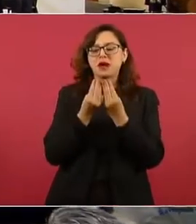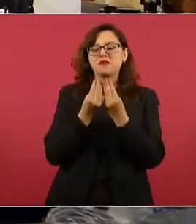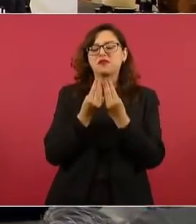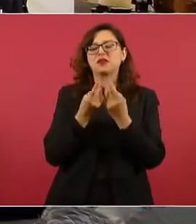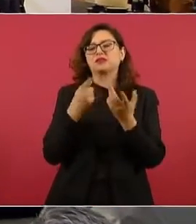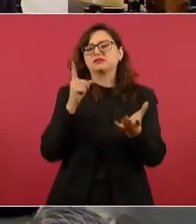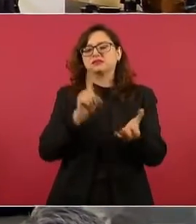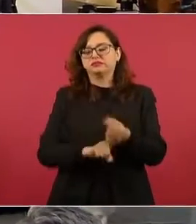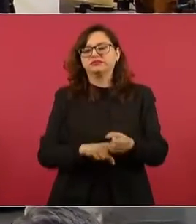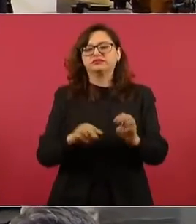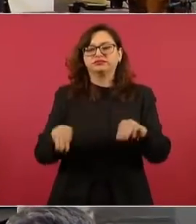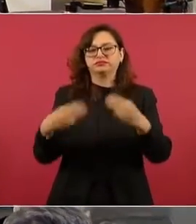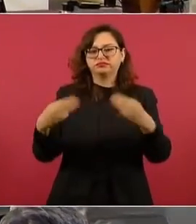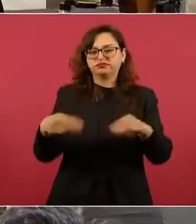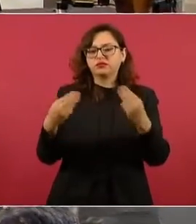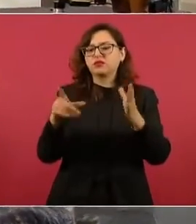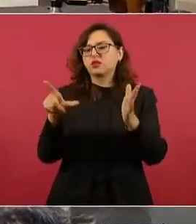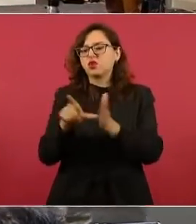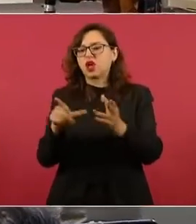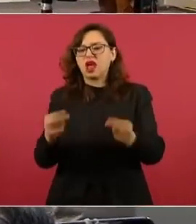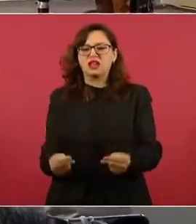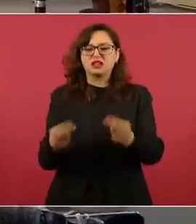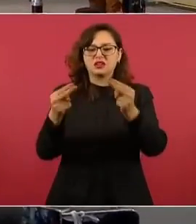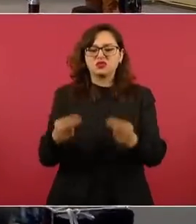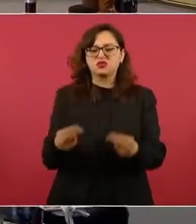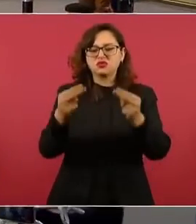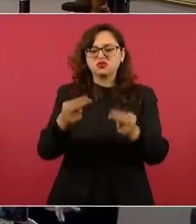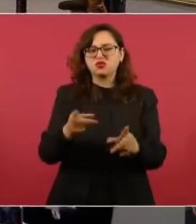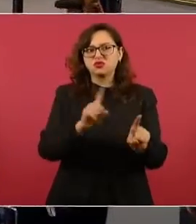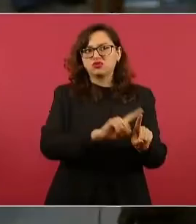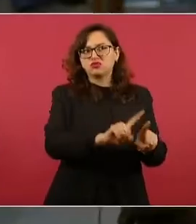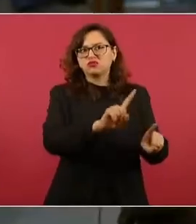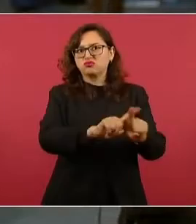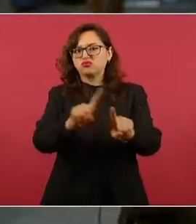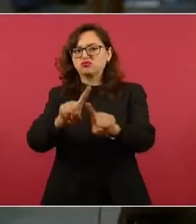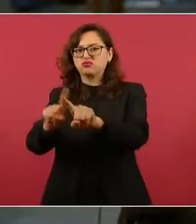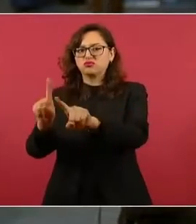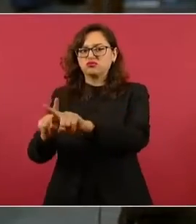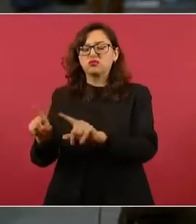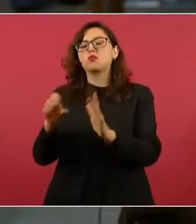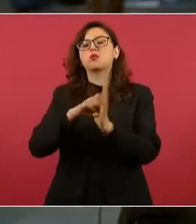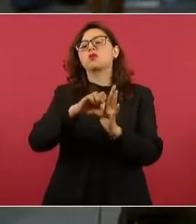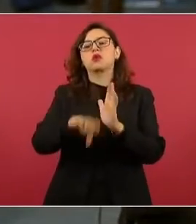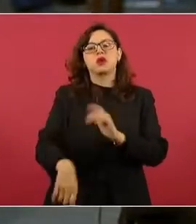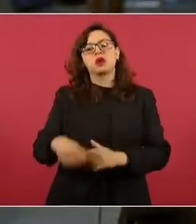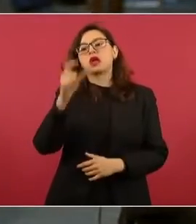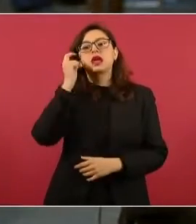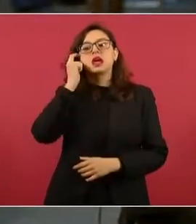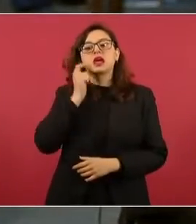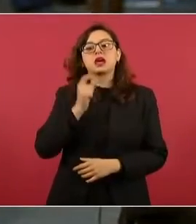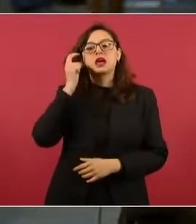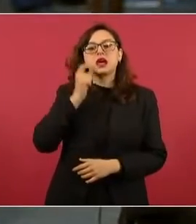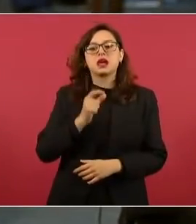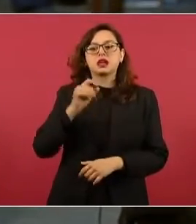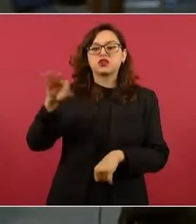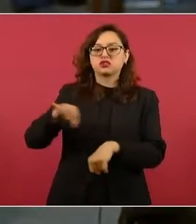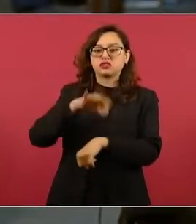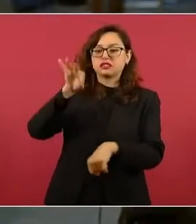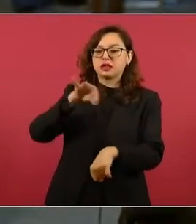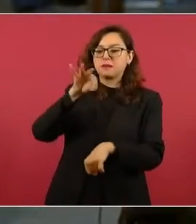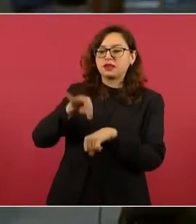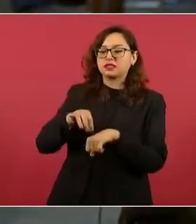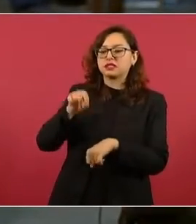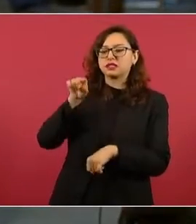pequeños comercios. La semana pasada se vio este fenómeno claramente en Guerrero, concretamente en Chilpancingo, donde